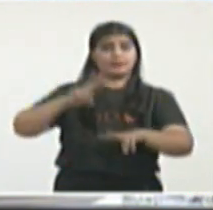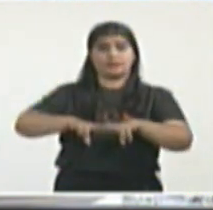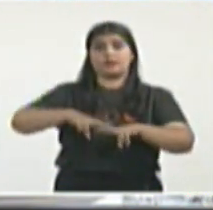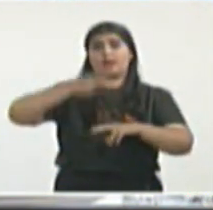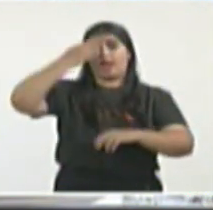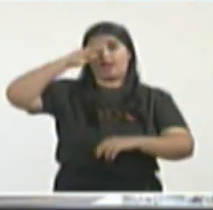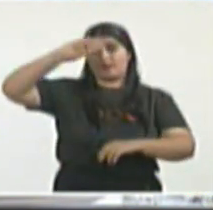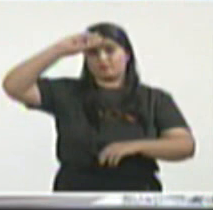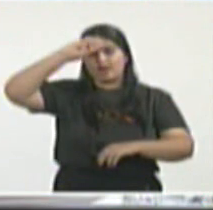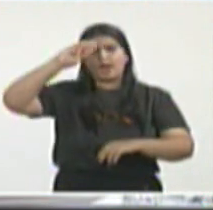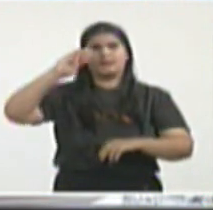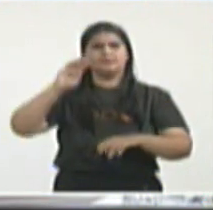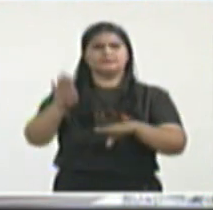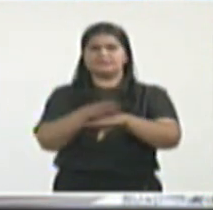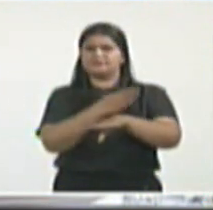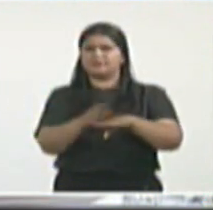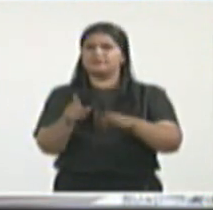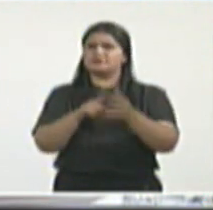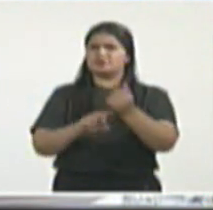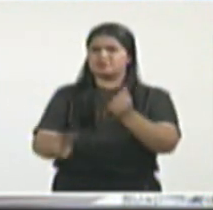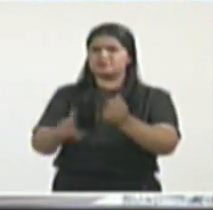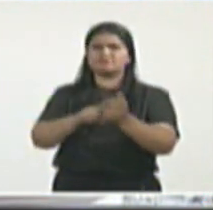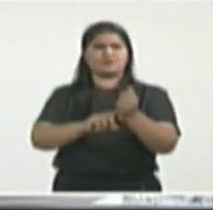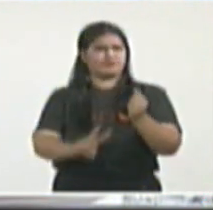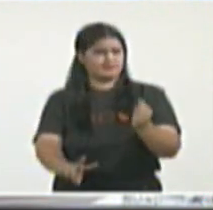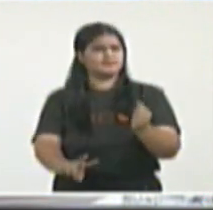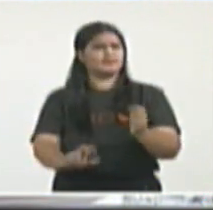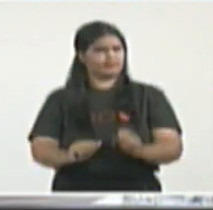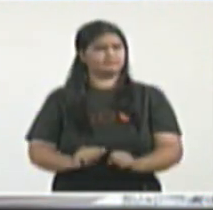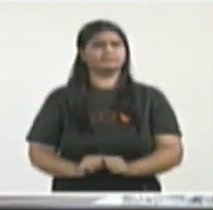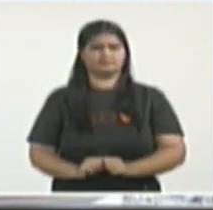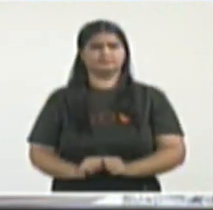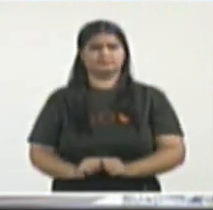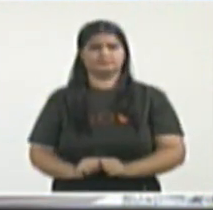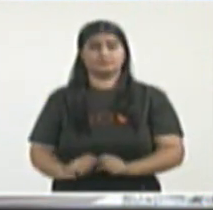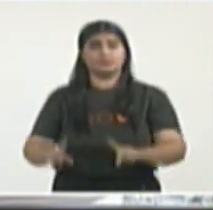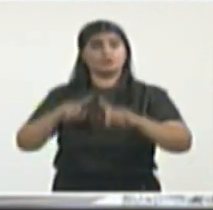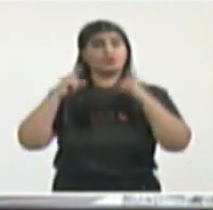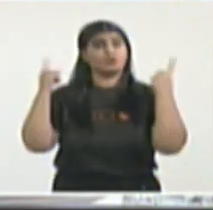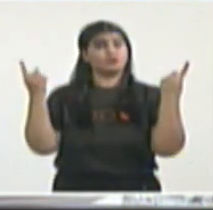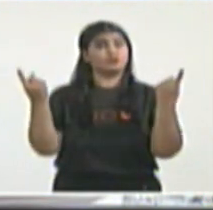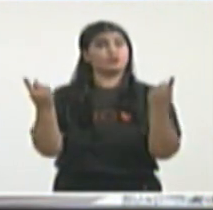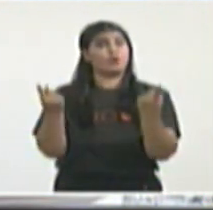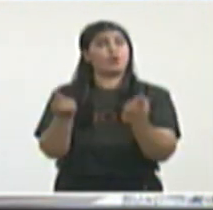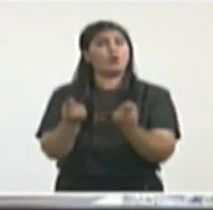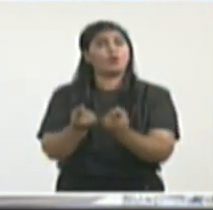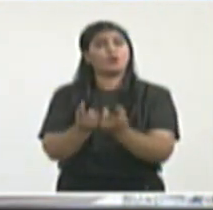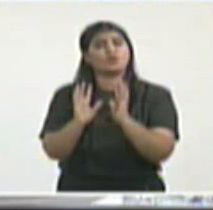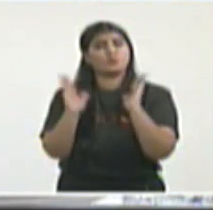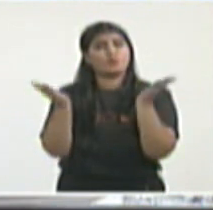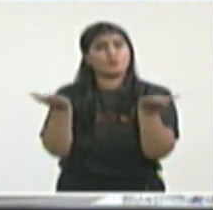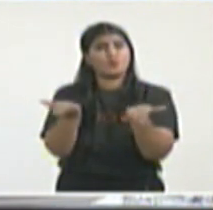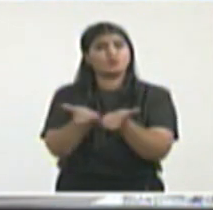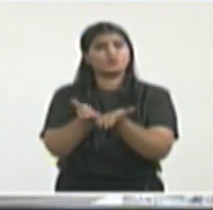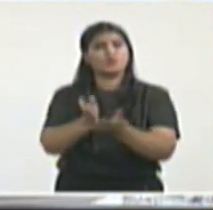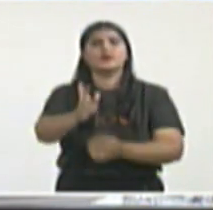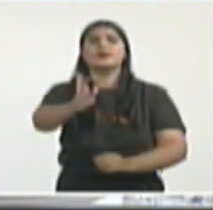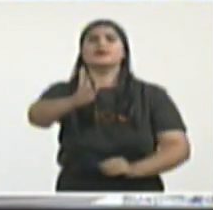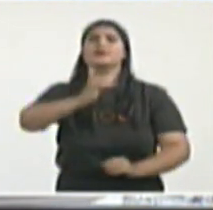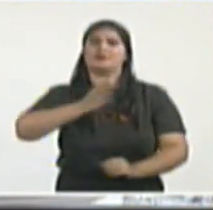Debo decir que en general el mundo ha reaccionado con un gran respeto y con una gran